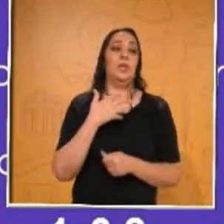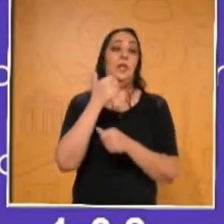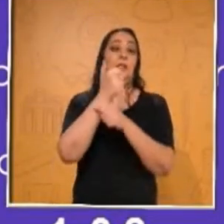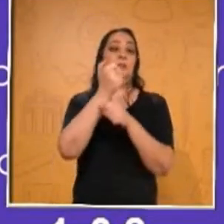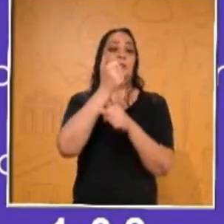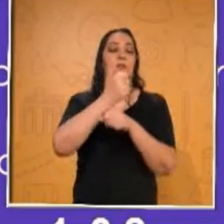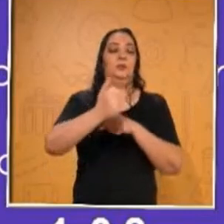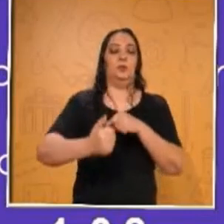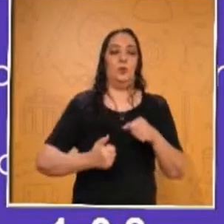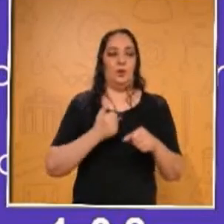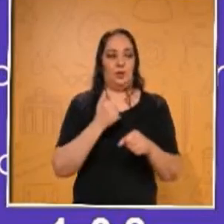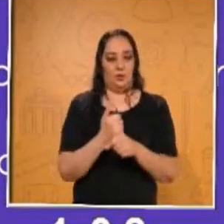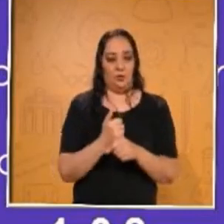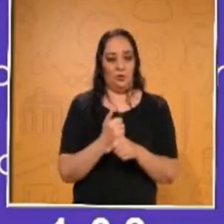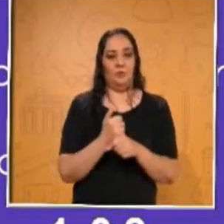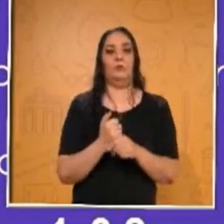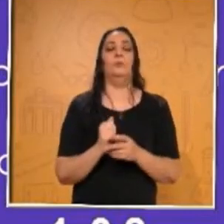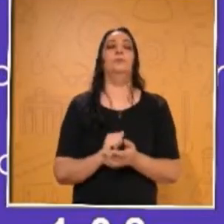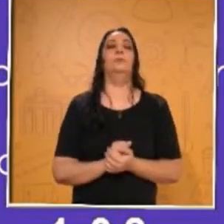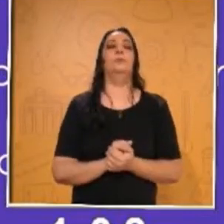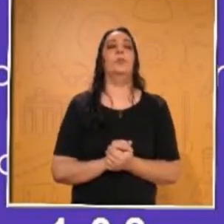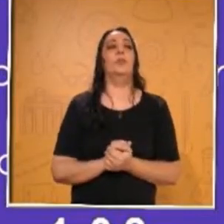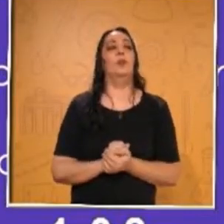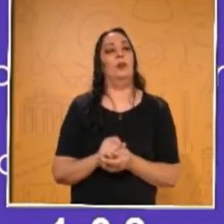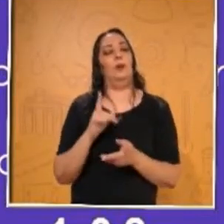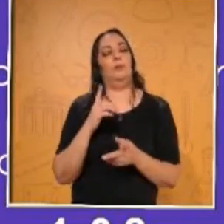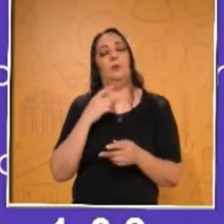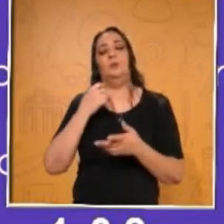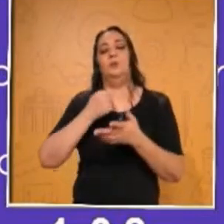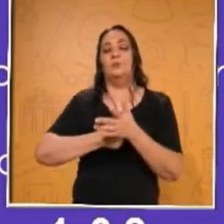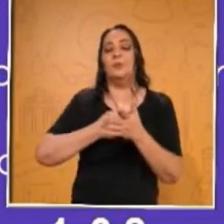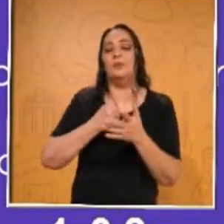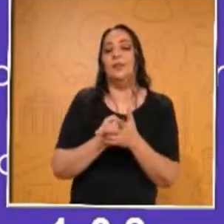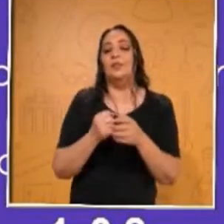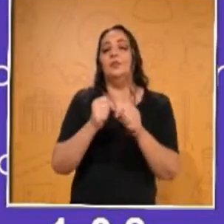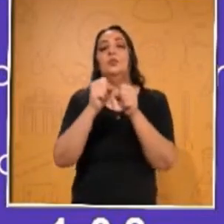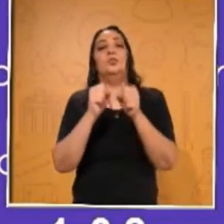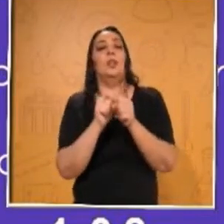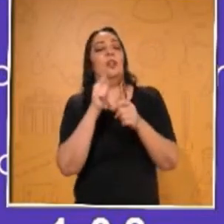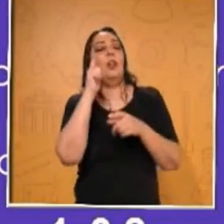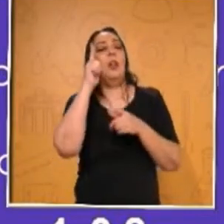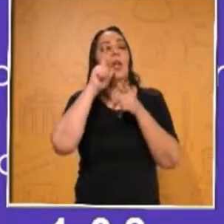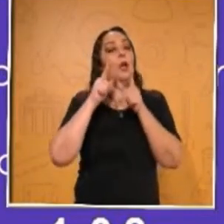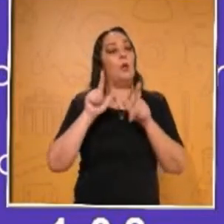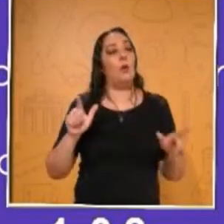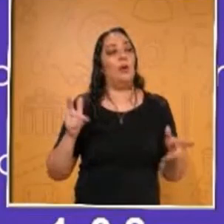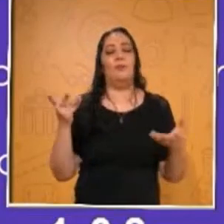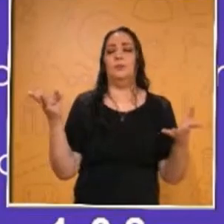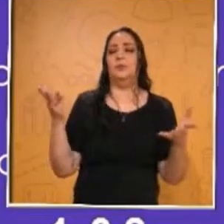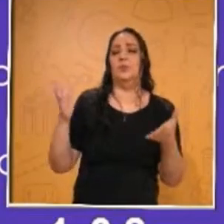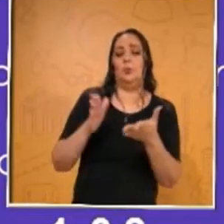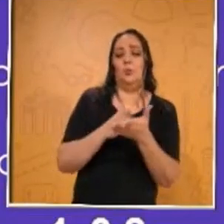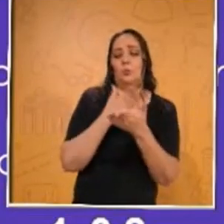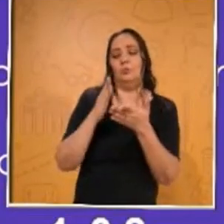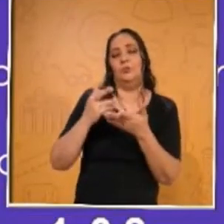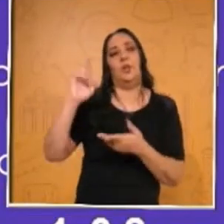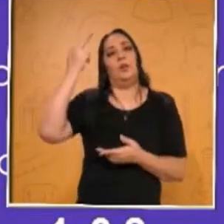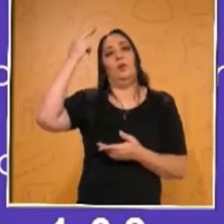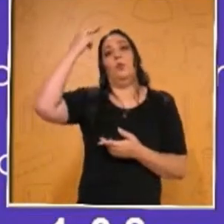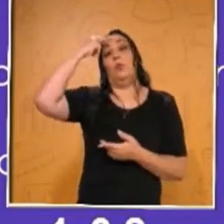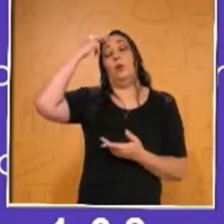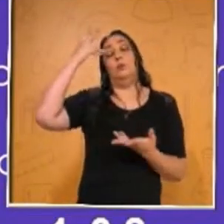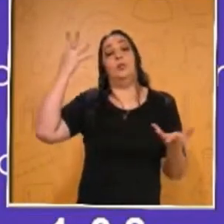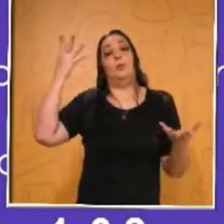sexto, perdón, de sexto grado, en la práctica social del lenguaje, en la que elaboran un álbum de recuerdos de la primaria.